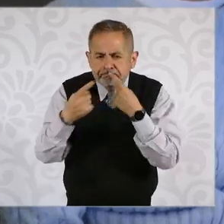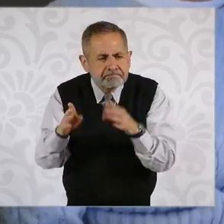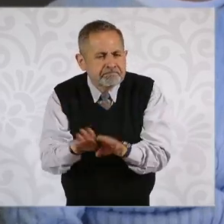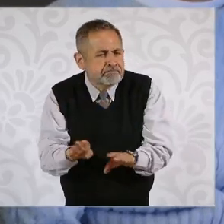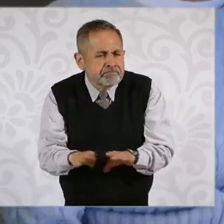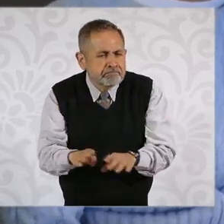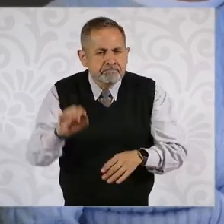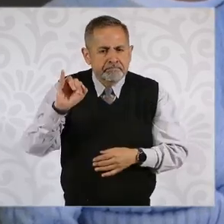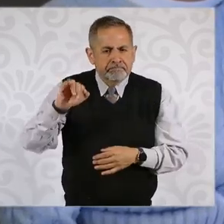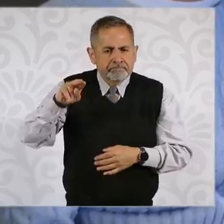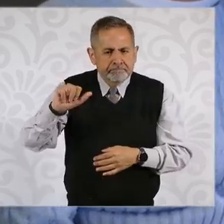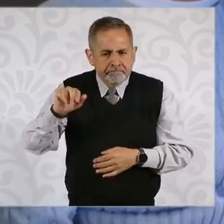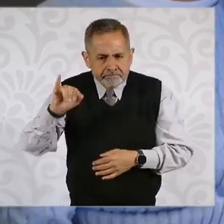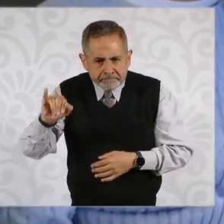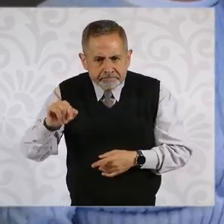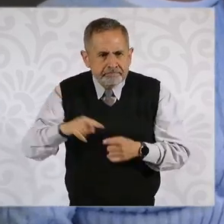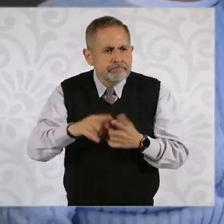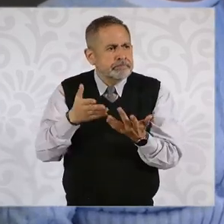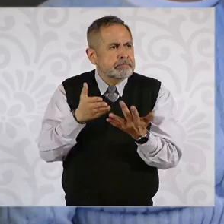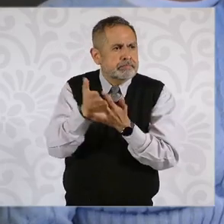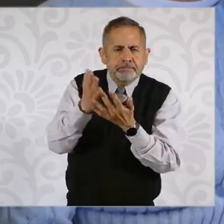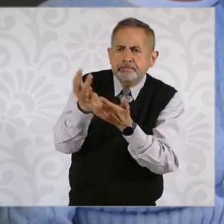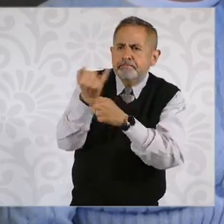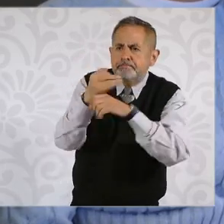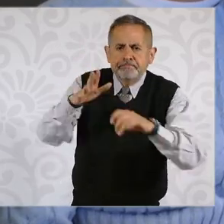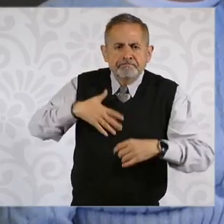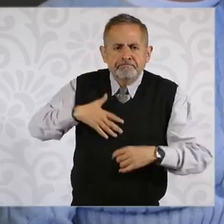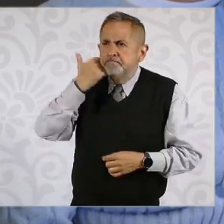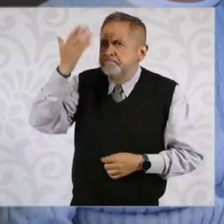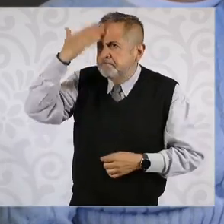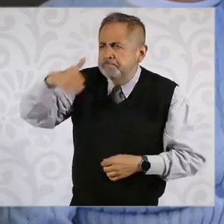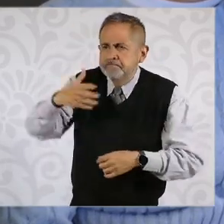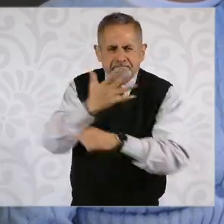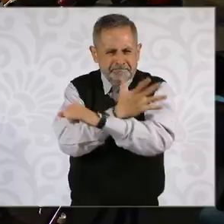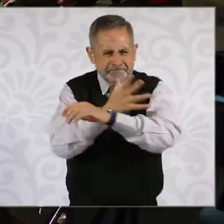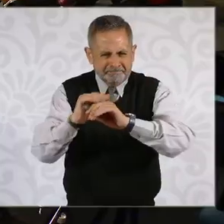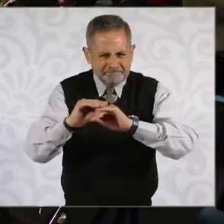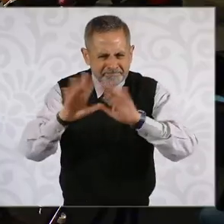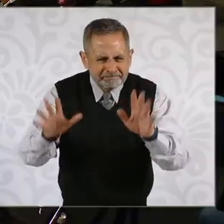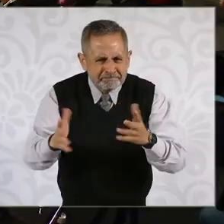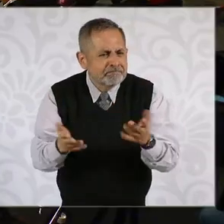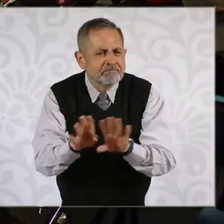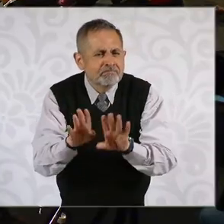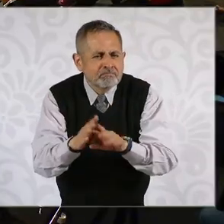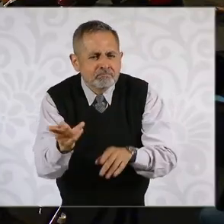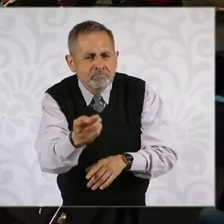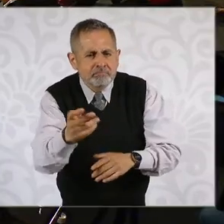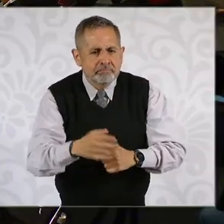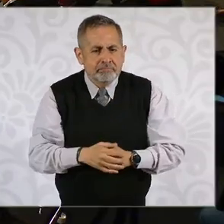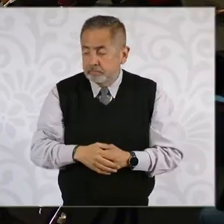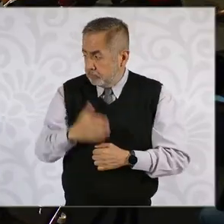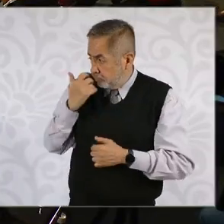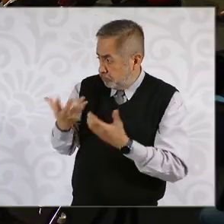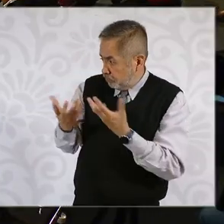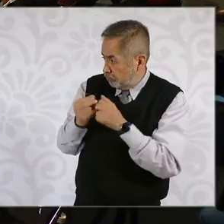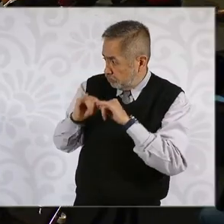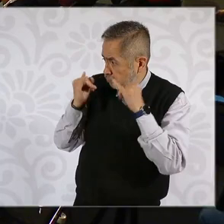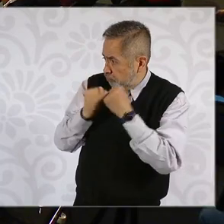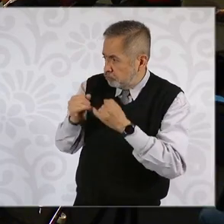manejar el sistema de acceso a la información de transparencia. ¿Sí? ¿Quieres comentar que te reuniste?